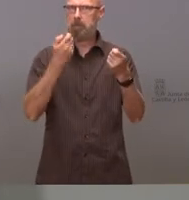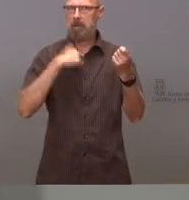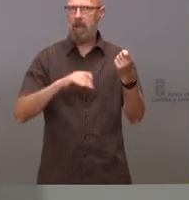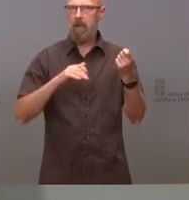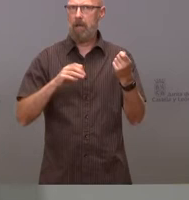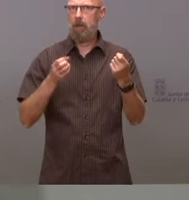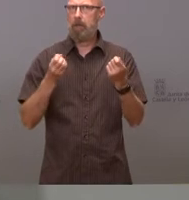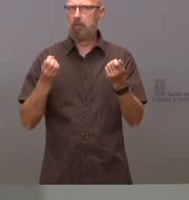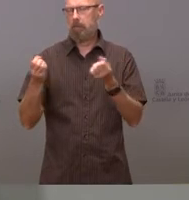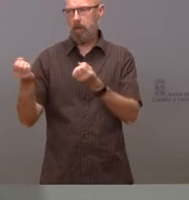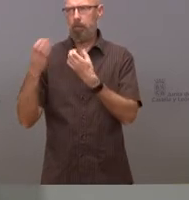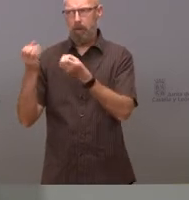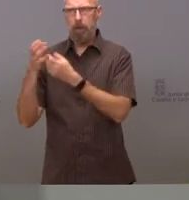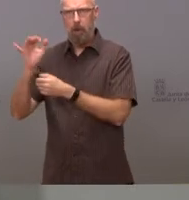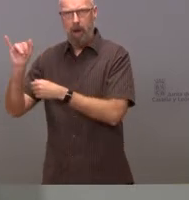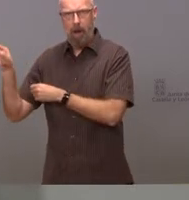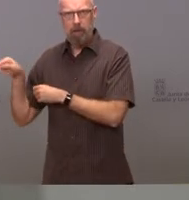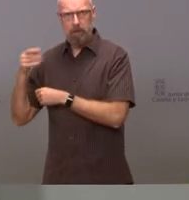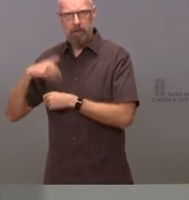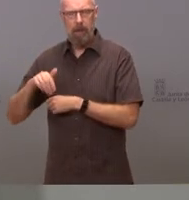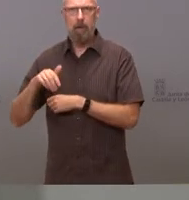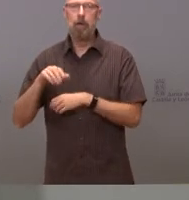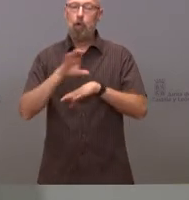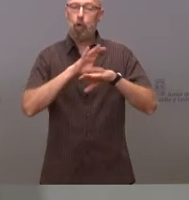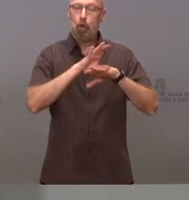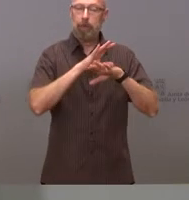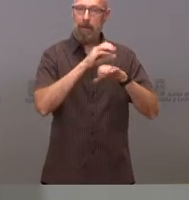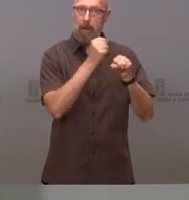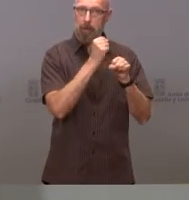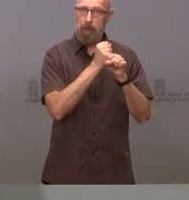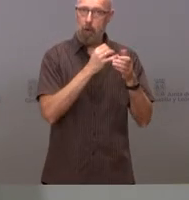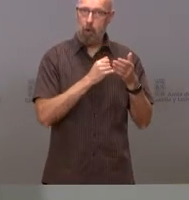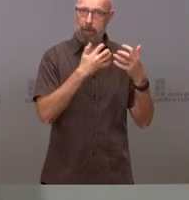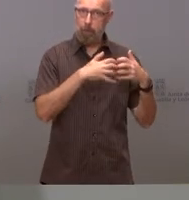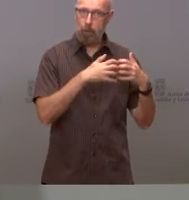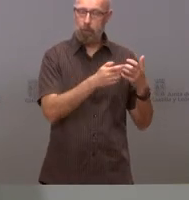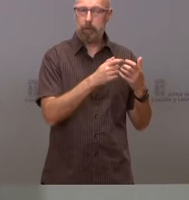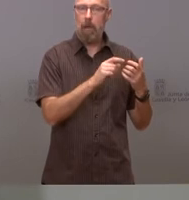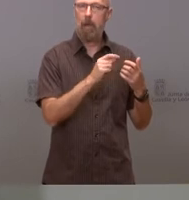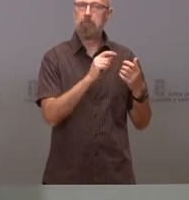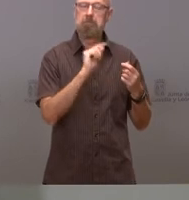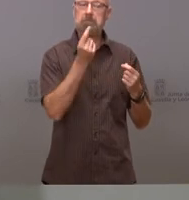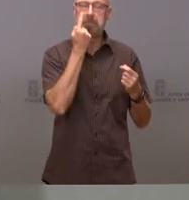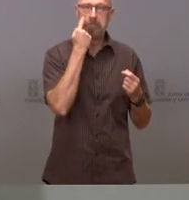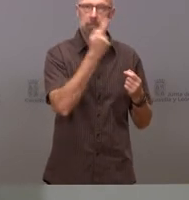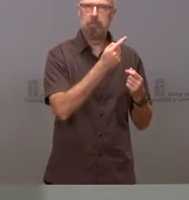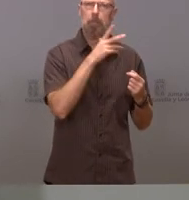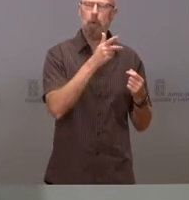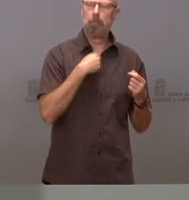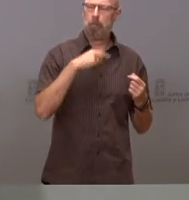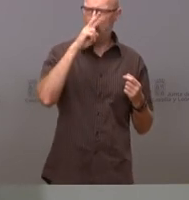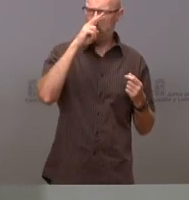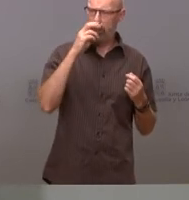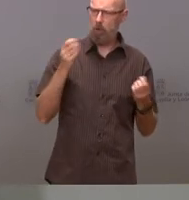tuvimos la tuvo la consejera de Empleo e Industria y ante la preocupación que genera esa